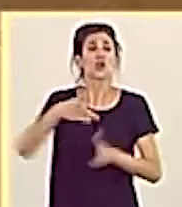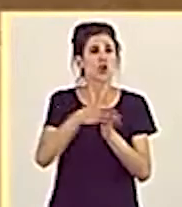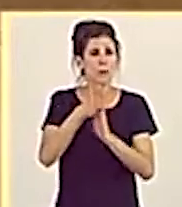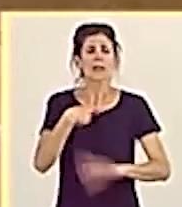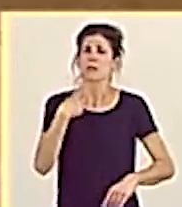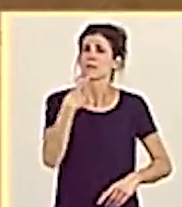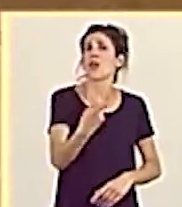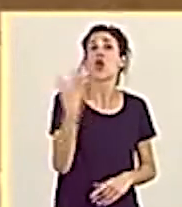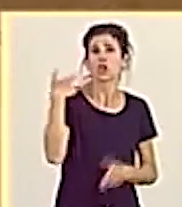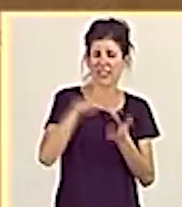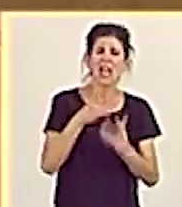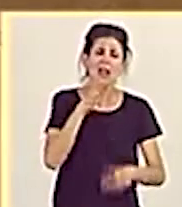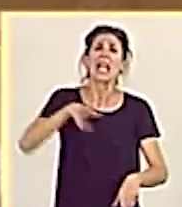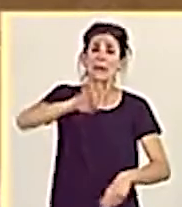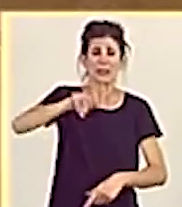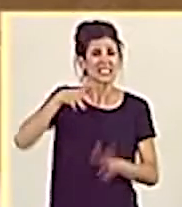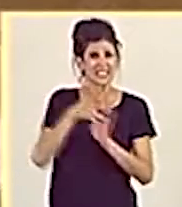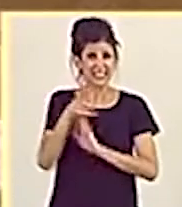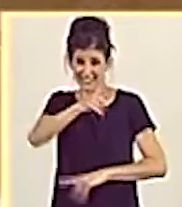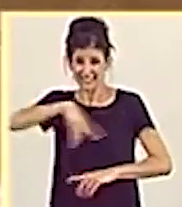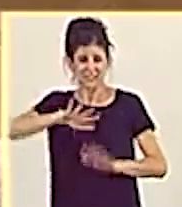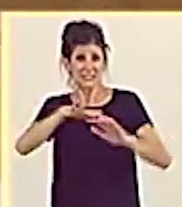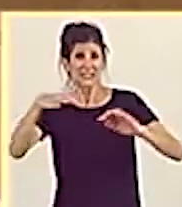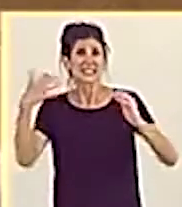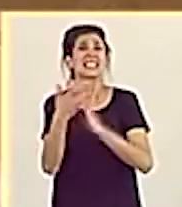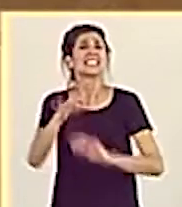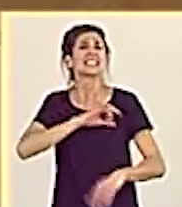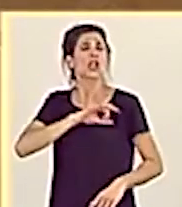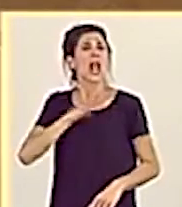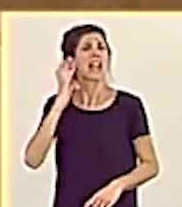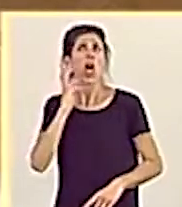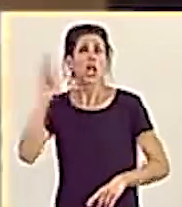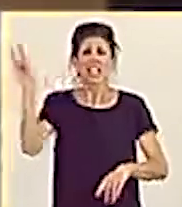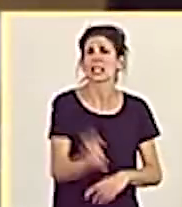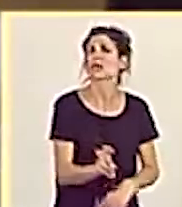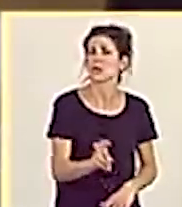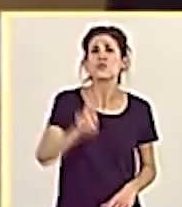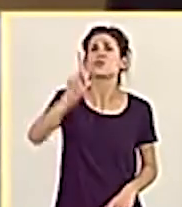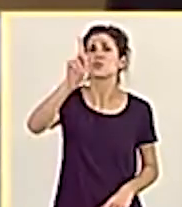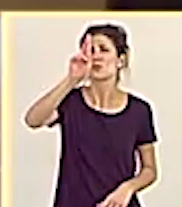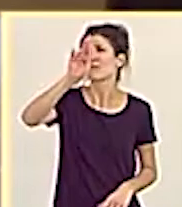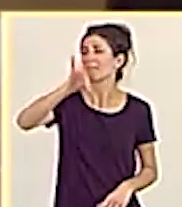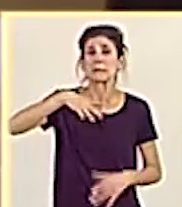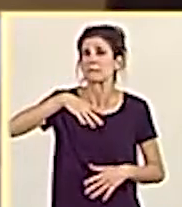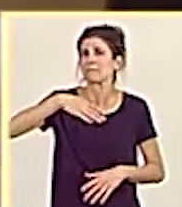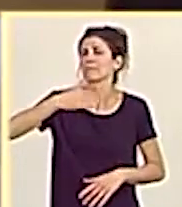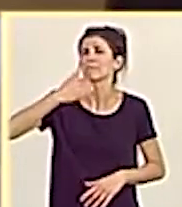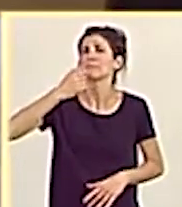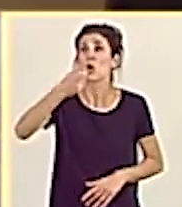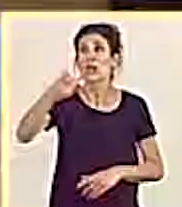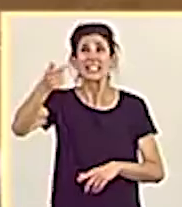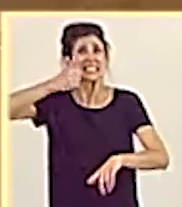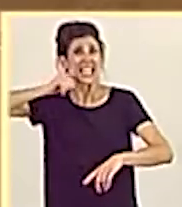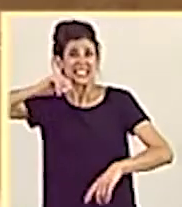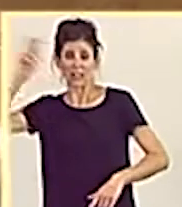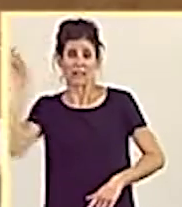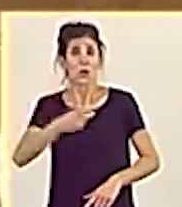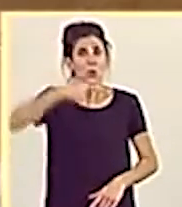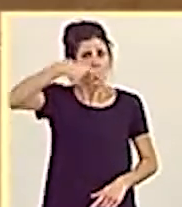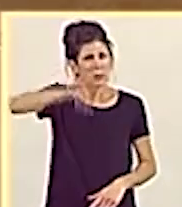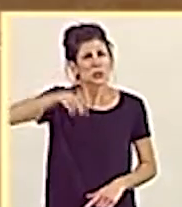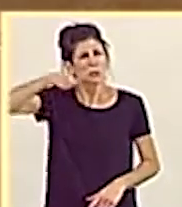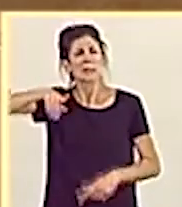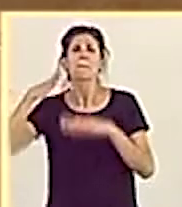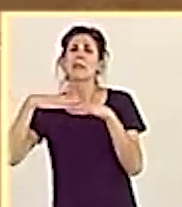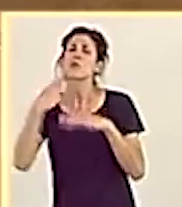se lo repito. Esta cámara apenas la pisó el señor Rajoy. El presidente Sánchez la pisa cada mes como